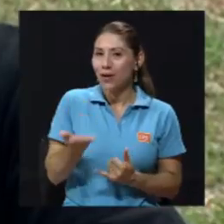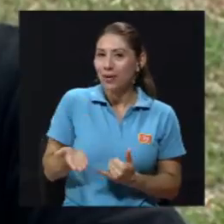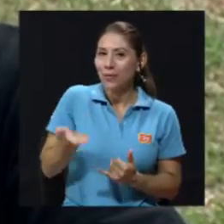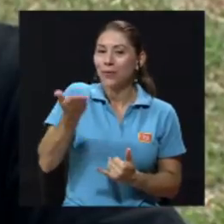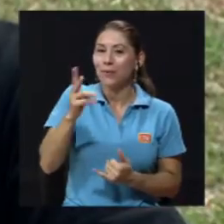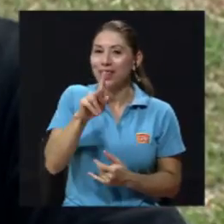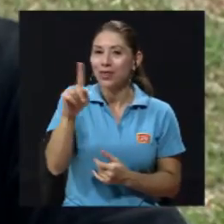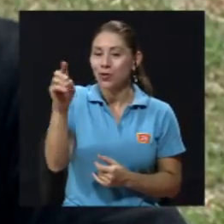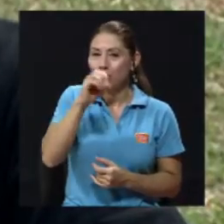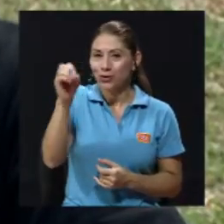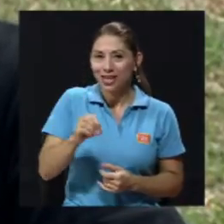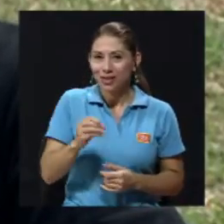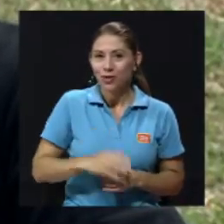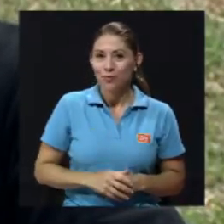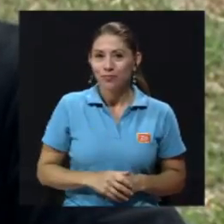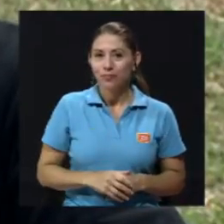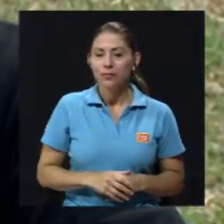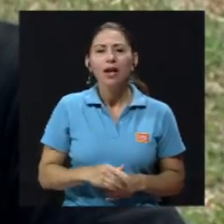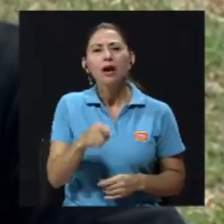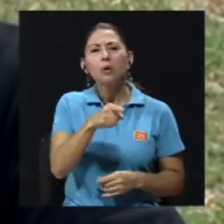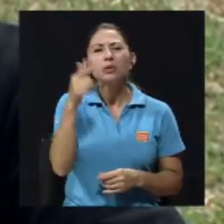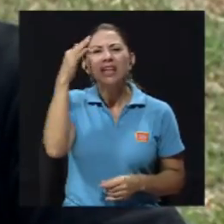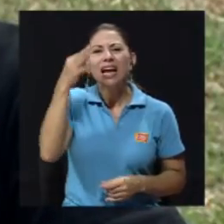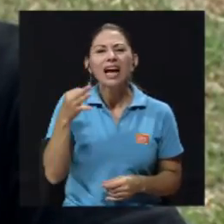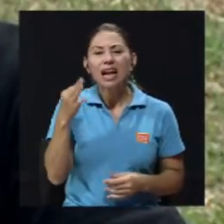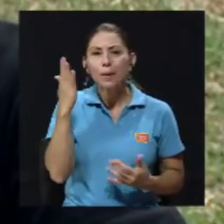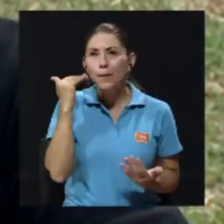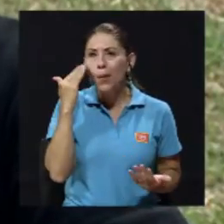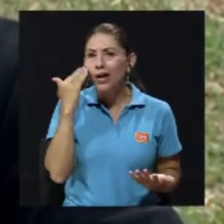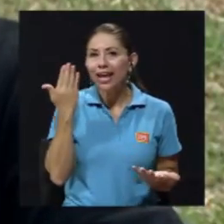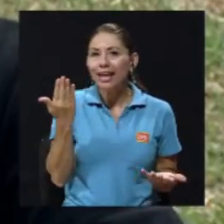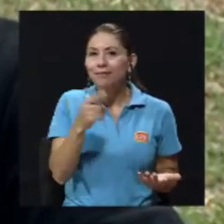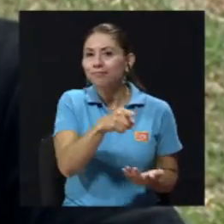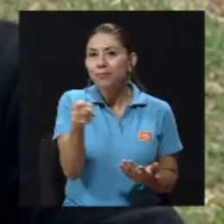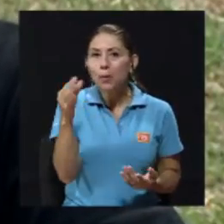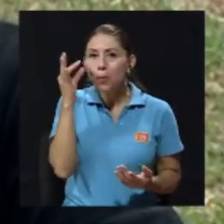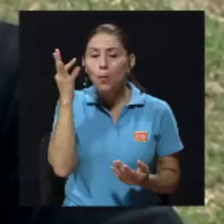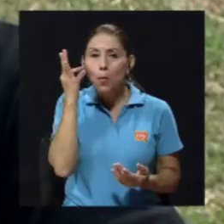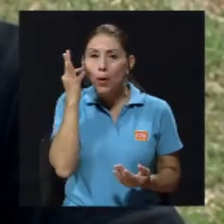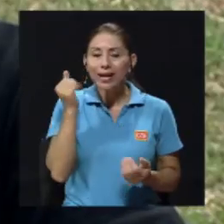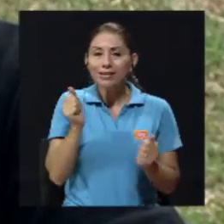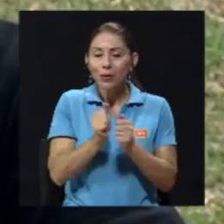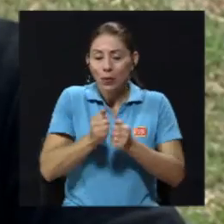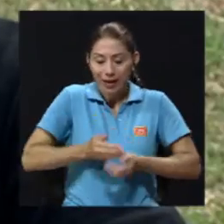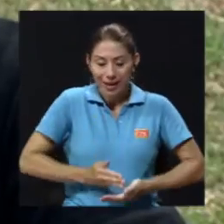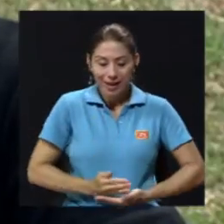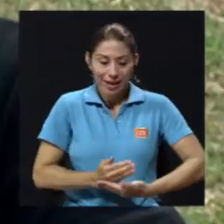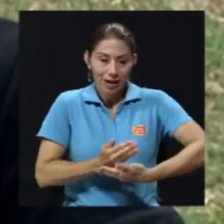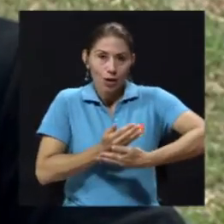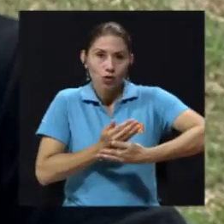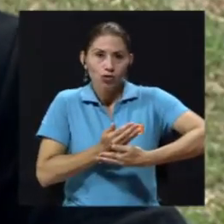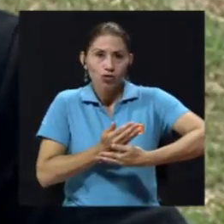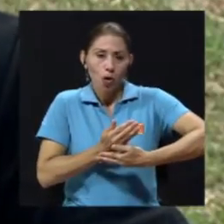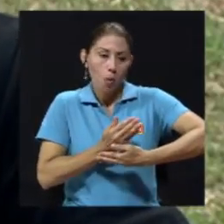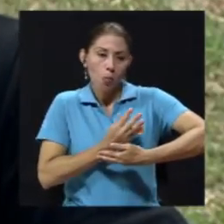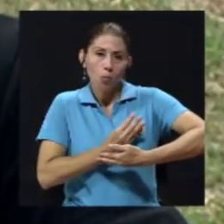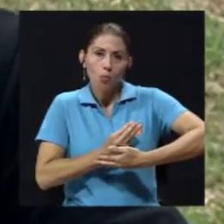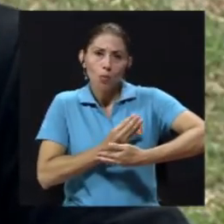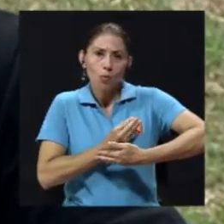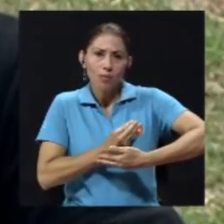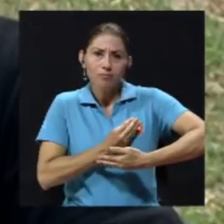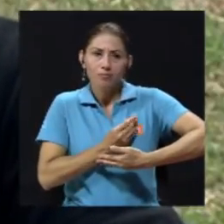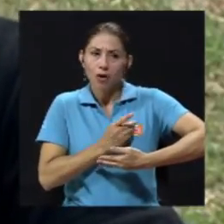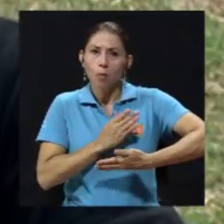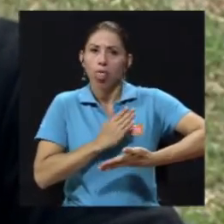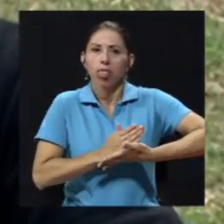21%. Doctora, por qué cree usted que las madres en este caso no pueden